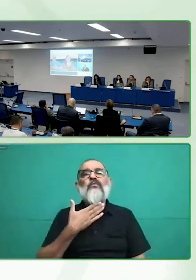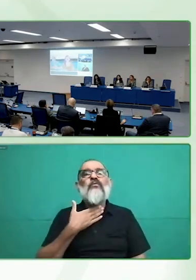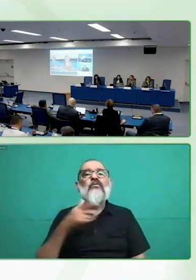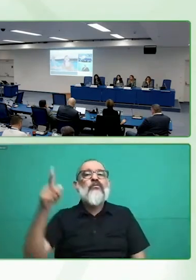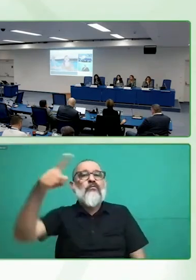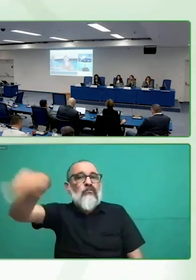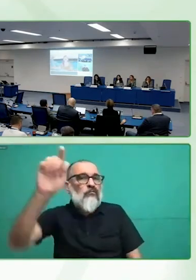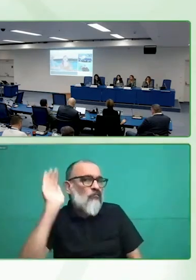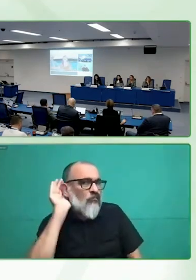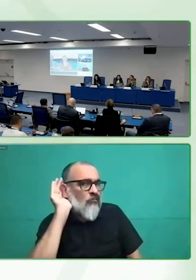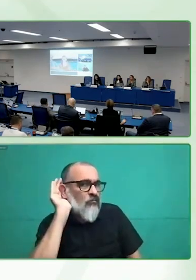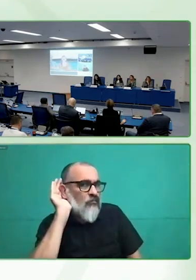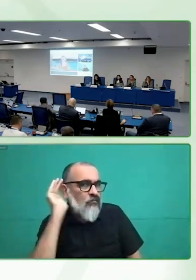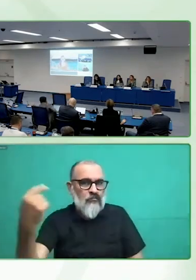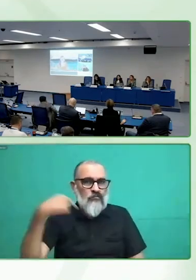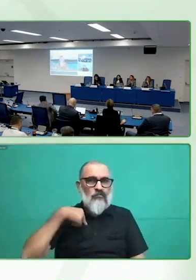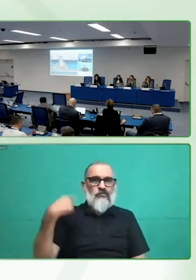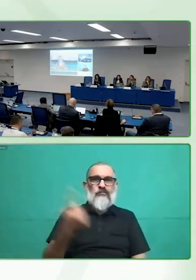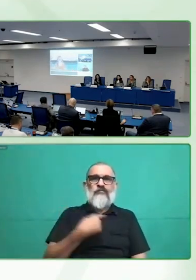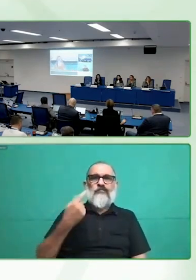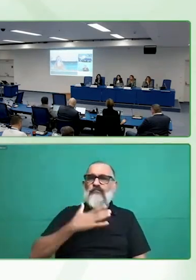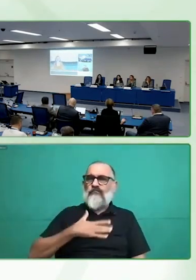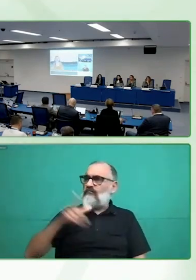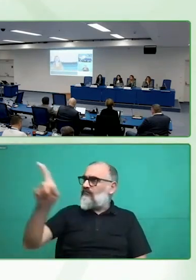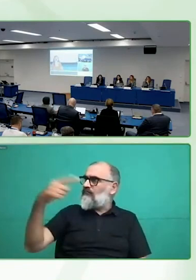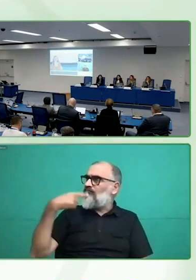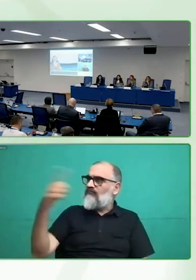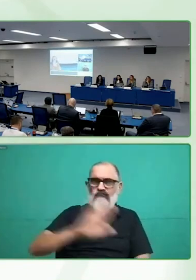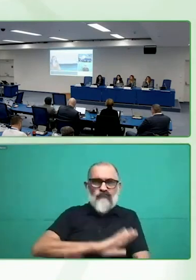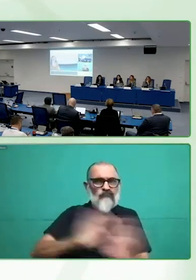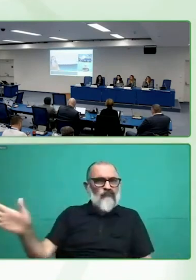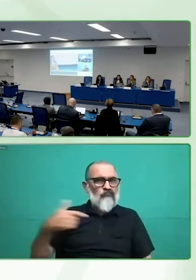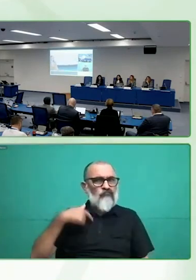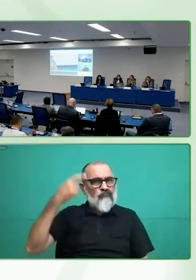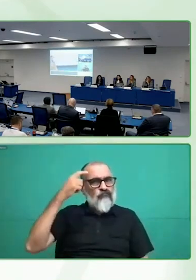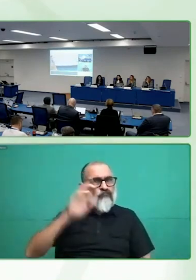razón y queremos hacer cosas tontas como todo el mundo. ¿No?